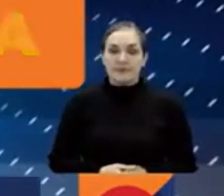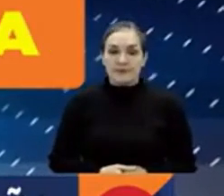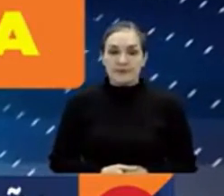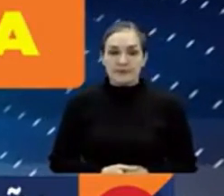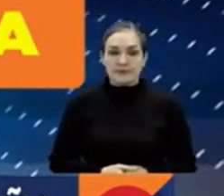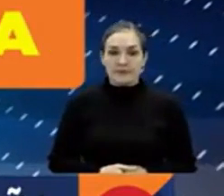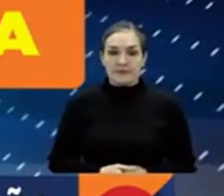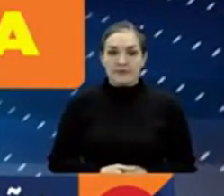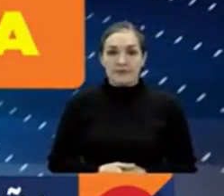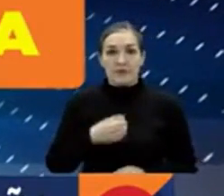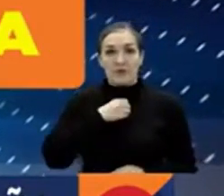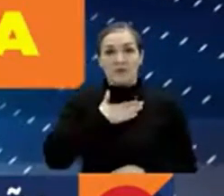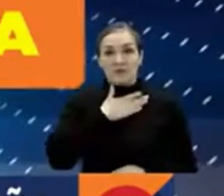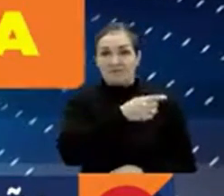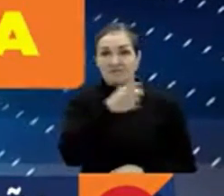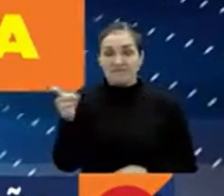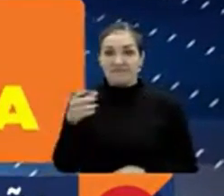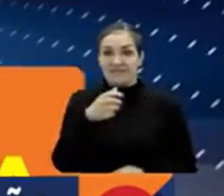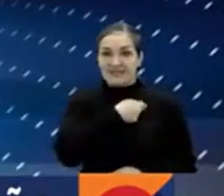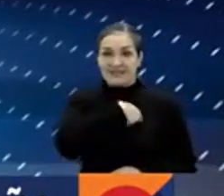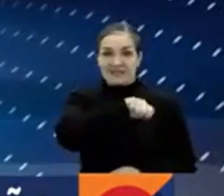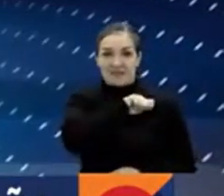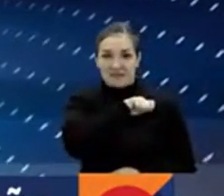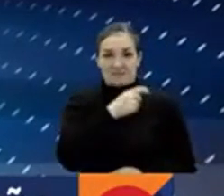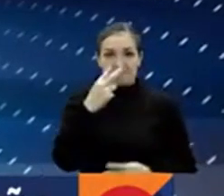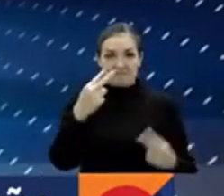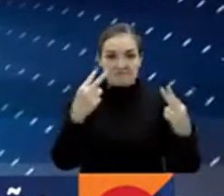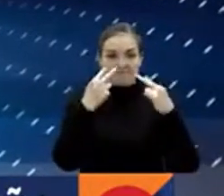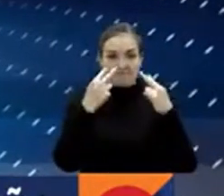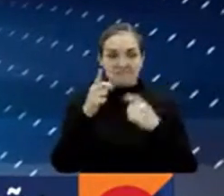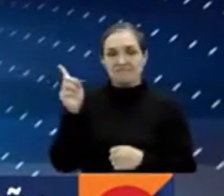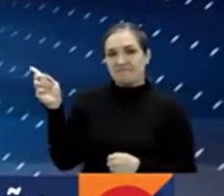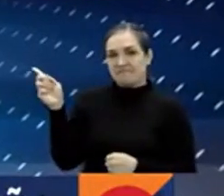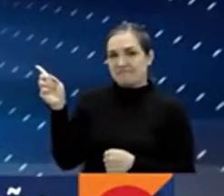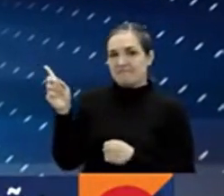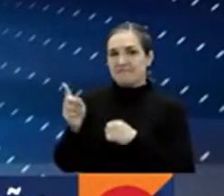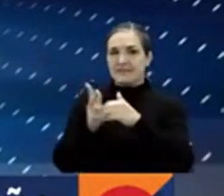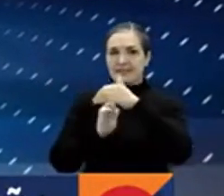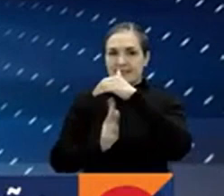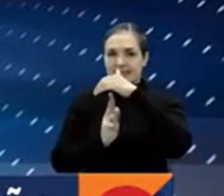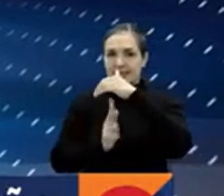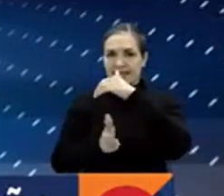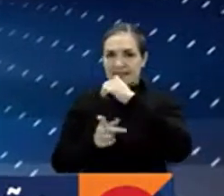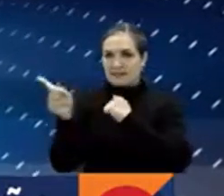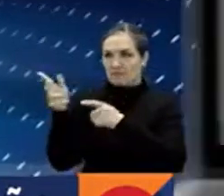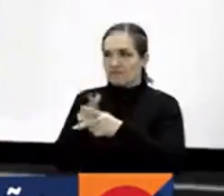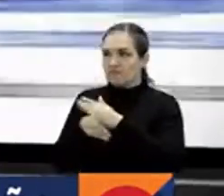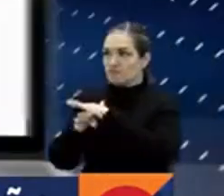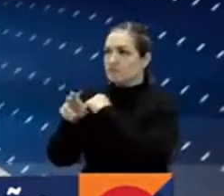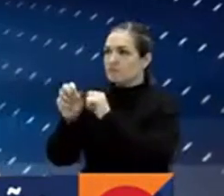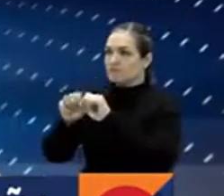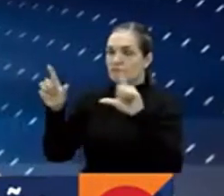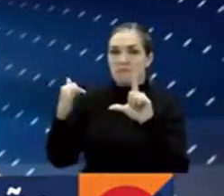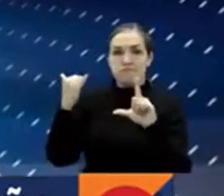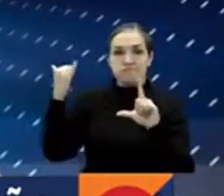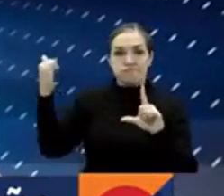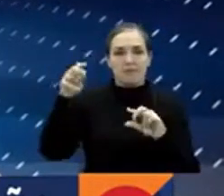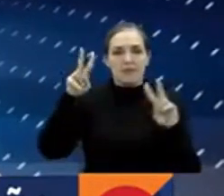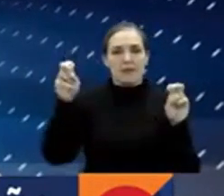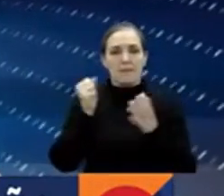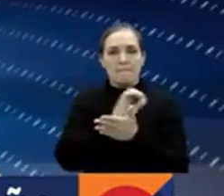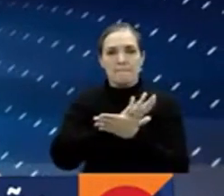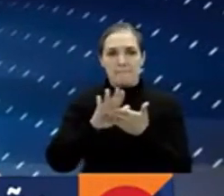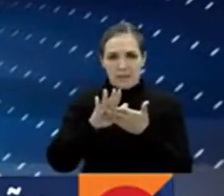En oportunidades de maestrías en España, vaya a la página web.ictex.go.co. Seleccione la pestaña